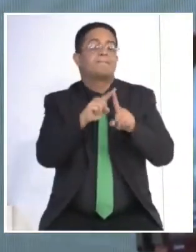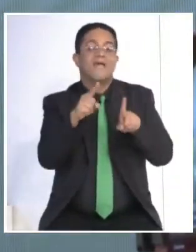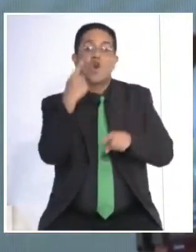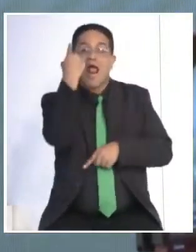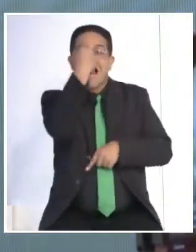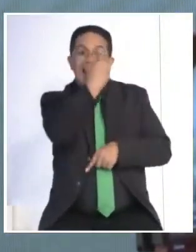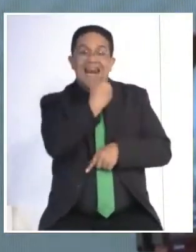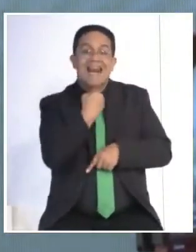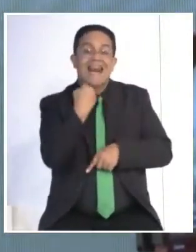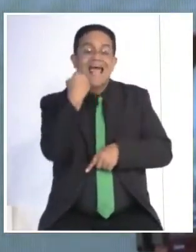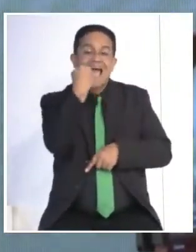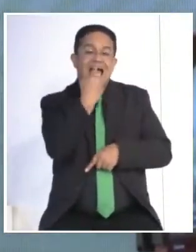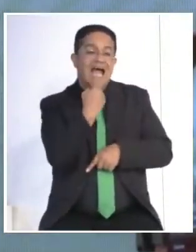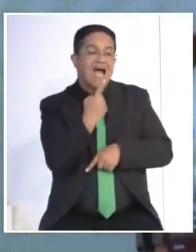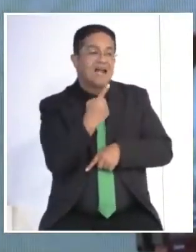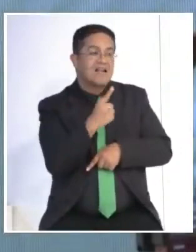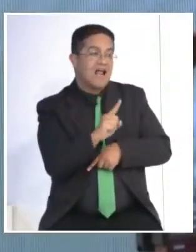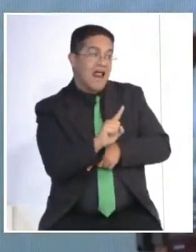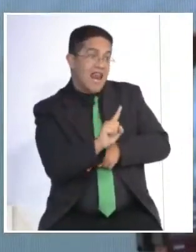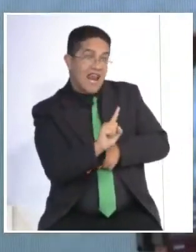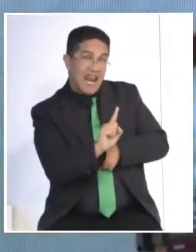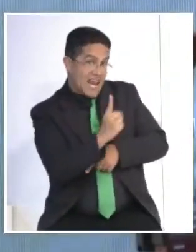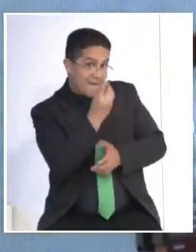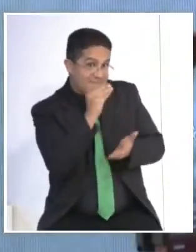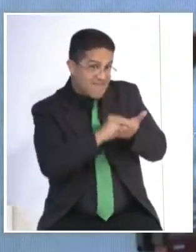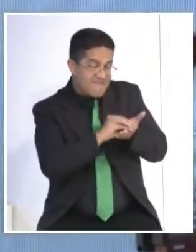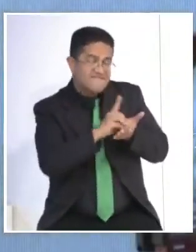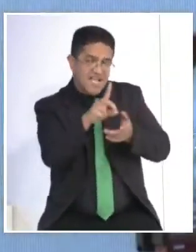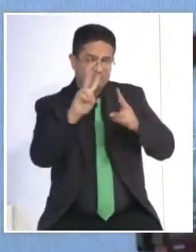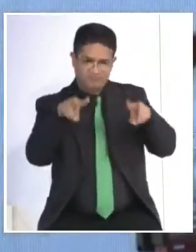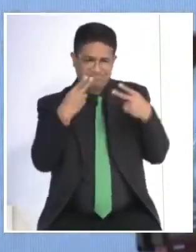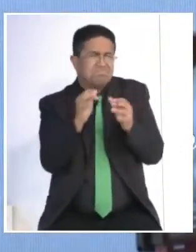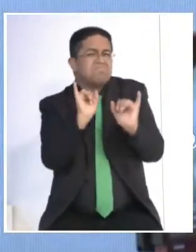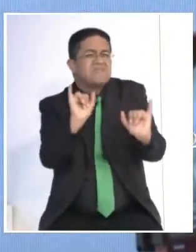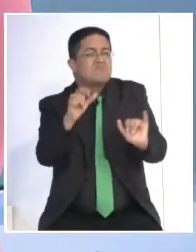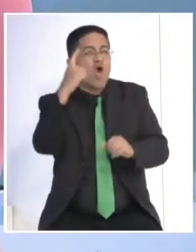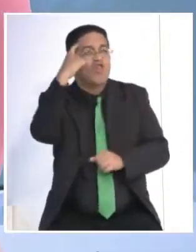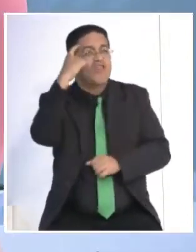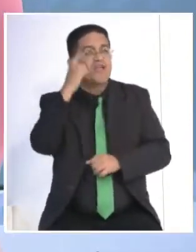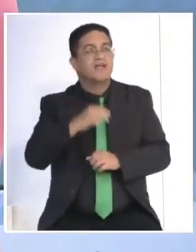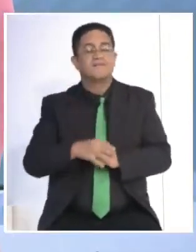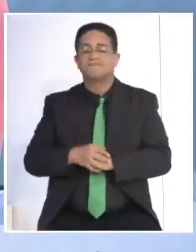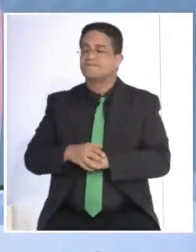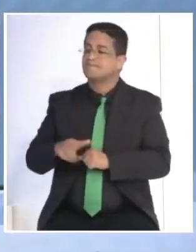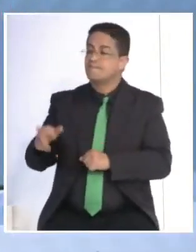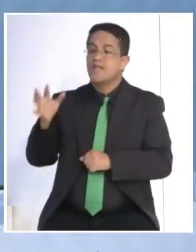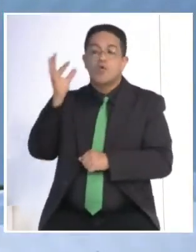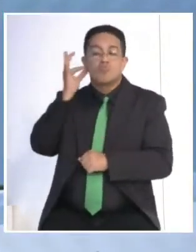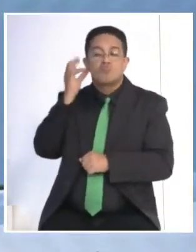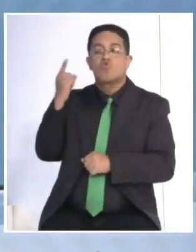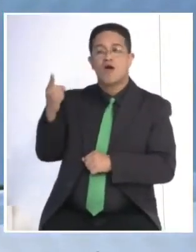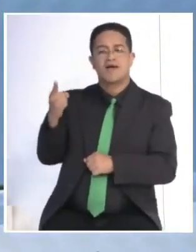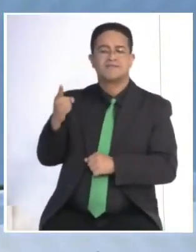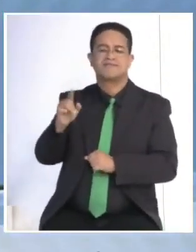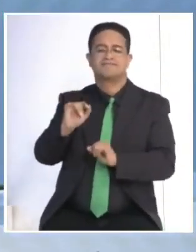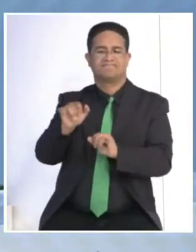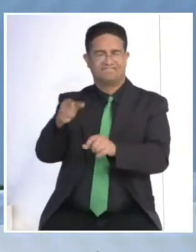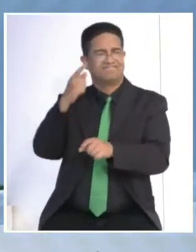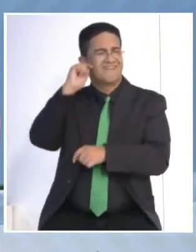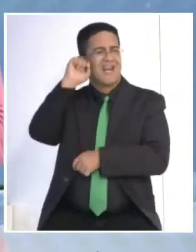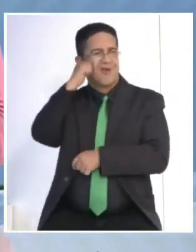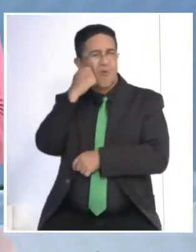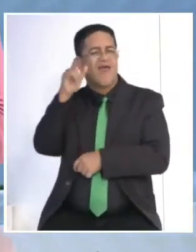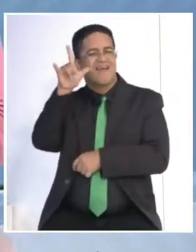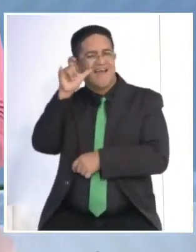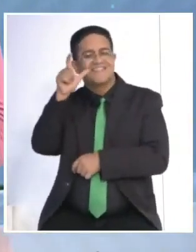tratamientos generalmente ya desde la primera sesión empieza a ver los resultados incluso al mismo día. Brenda Bastidia nos escribe porque también estamos conectados en redes sociales.